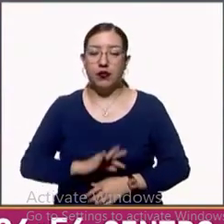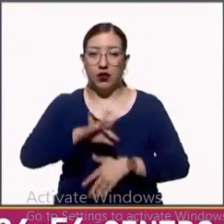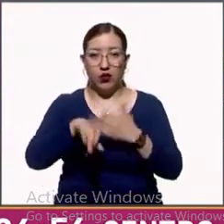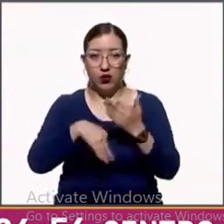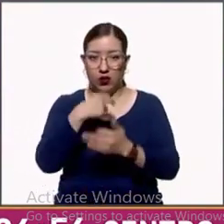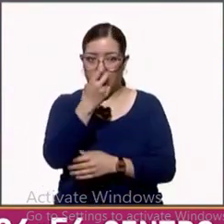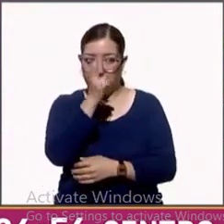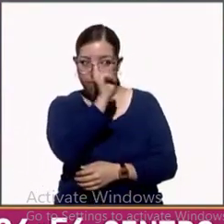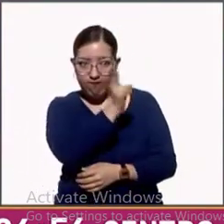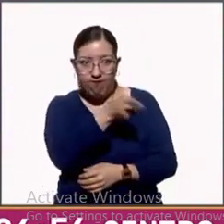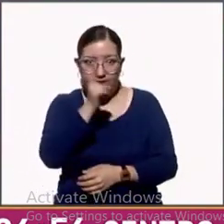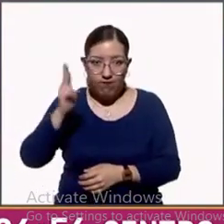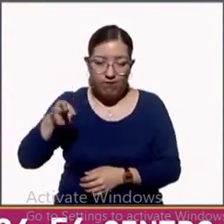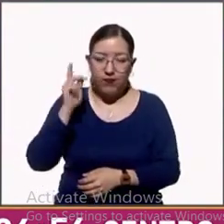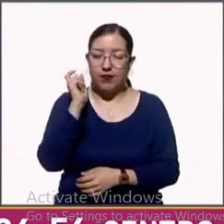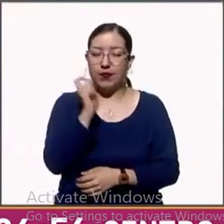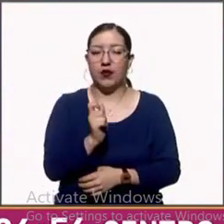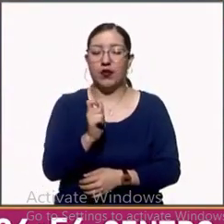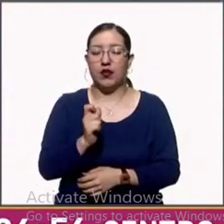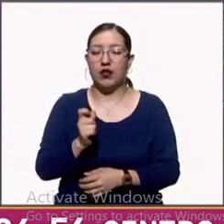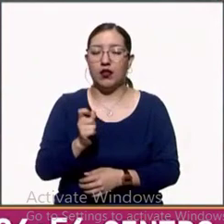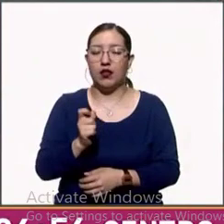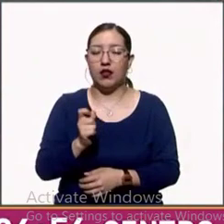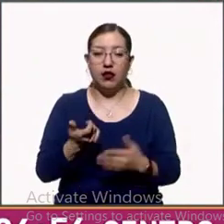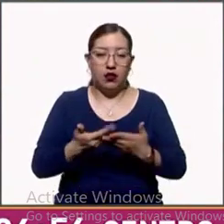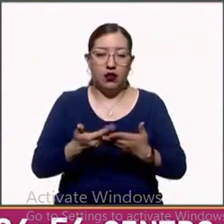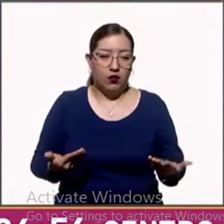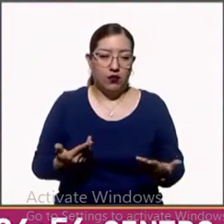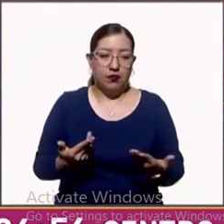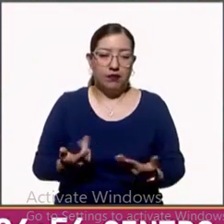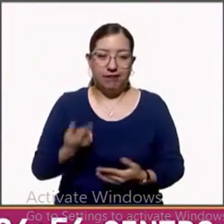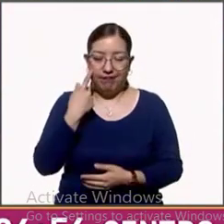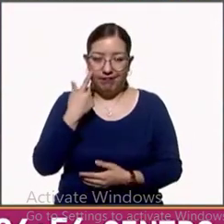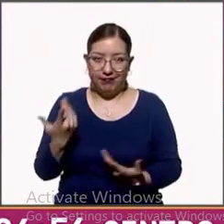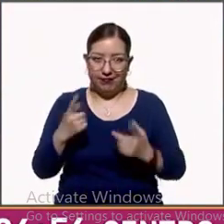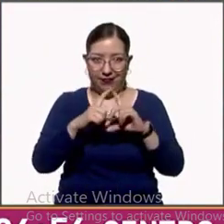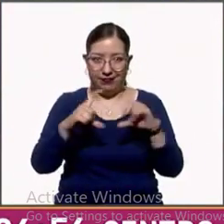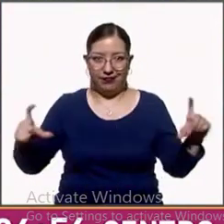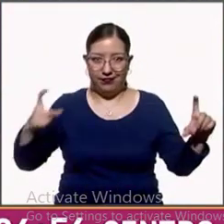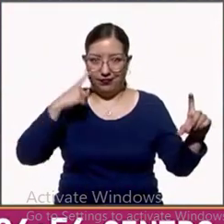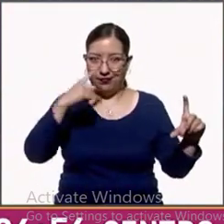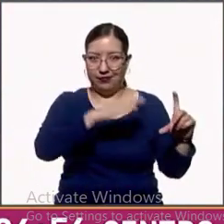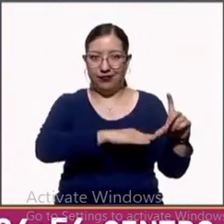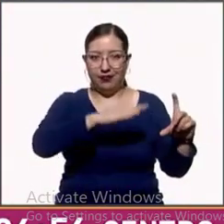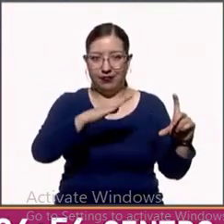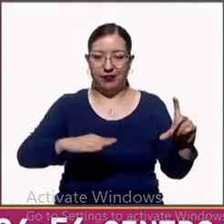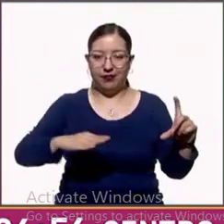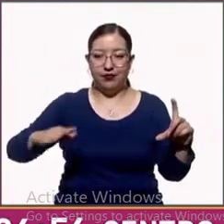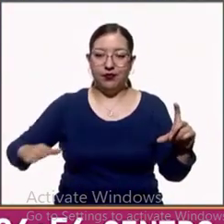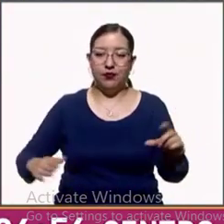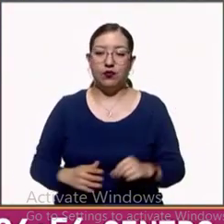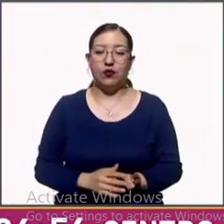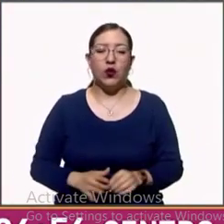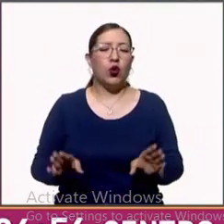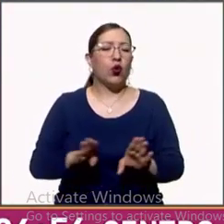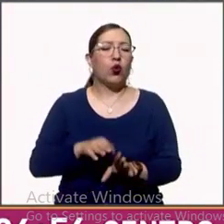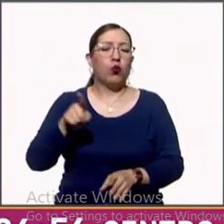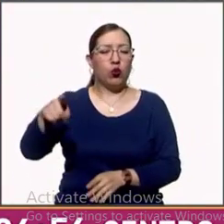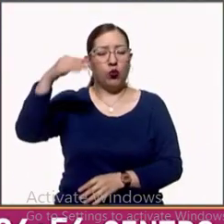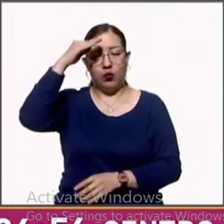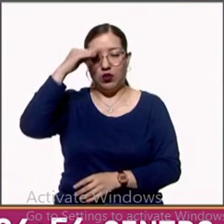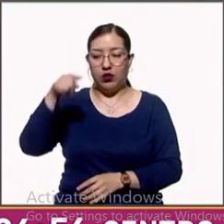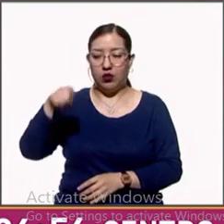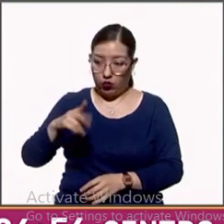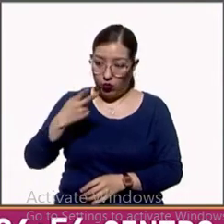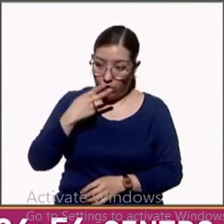es la que observamos en esta última gráfica. ¿Cómo se definiría usted fumador, exfumador, no fumador, uno